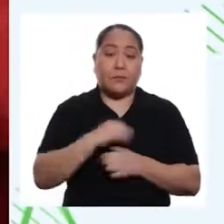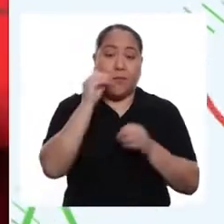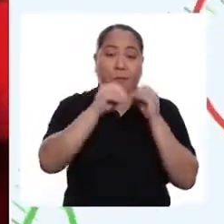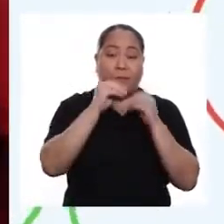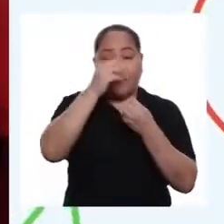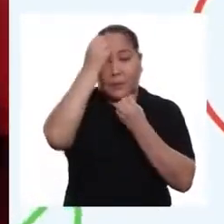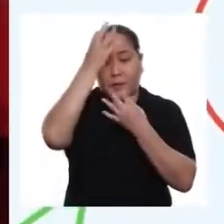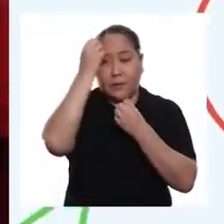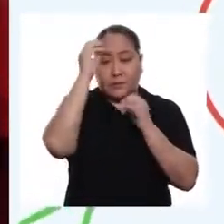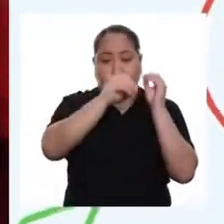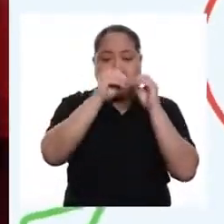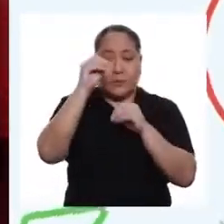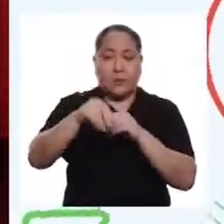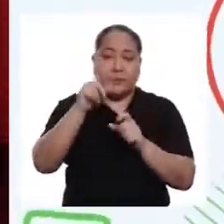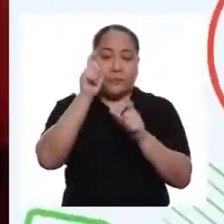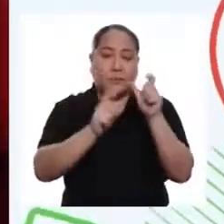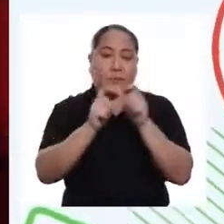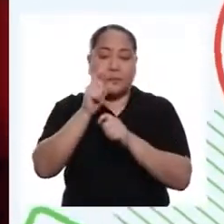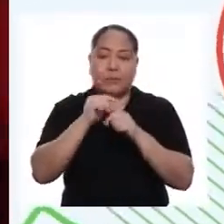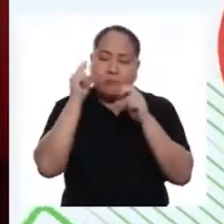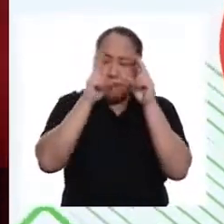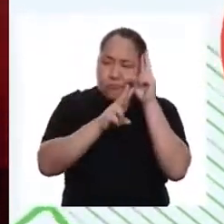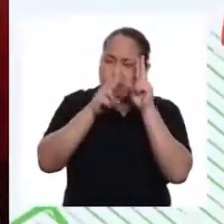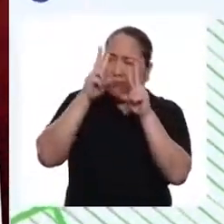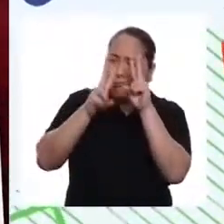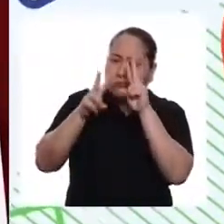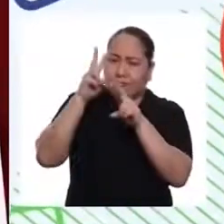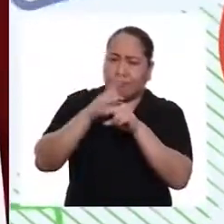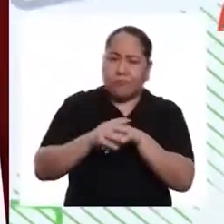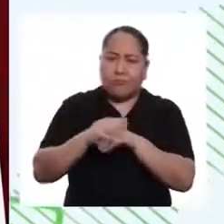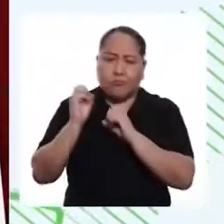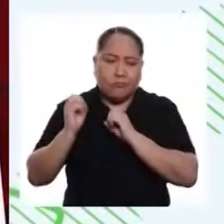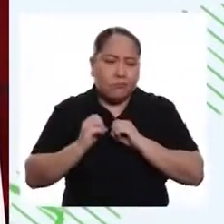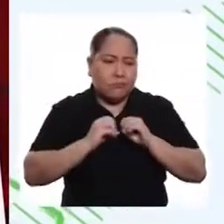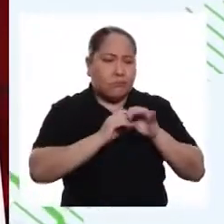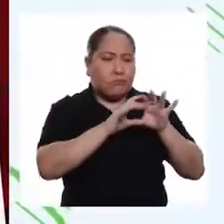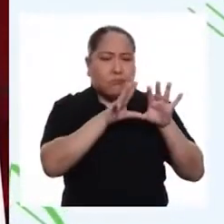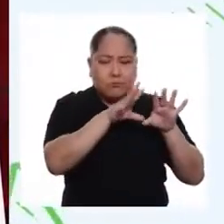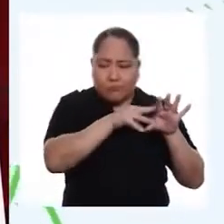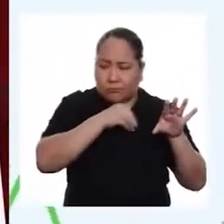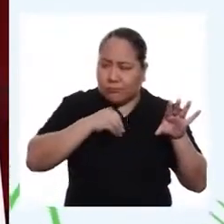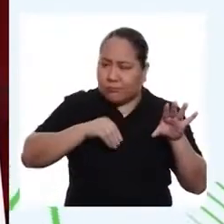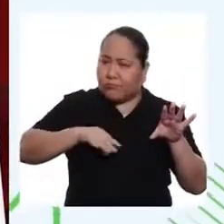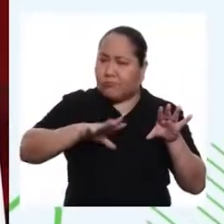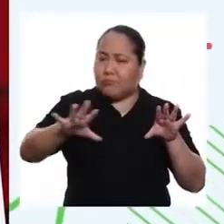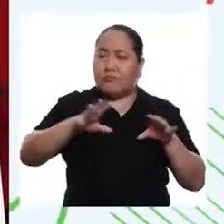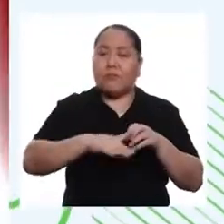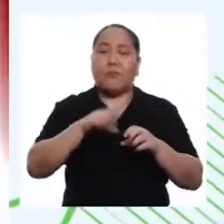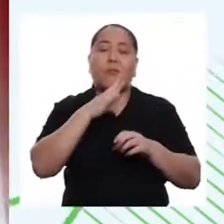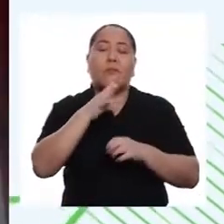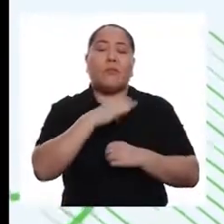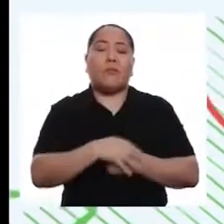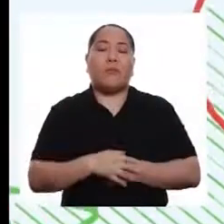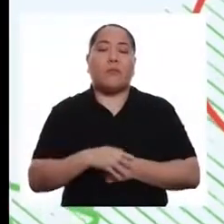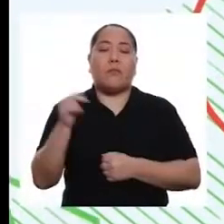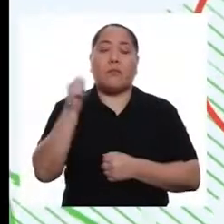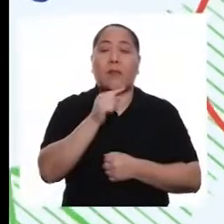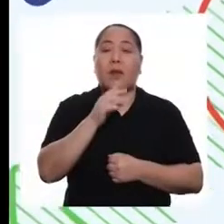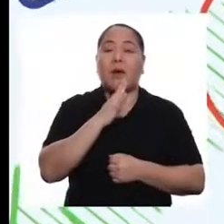ponen información que la gente va transmitiendo a través de la oralidad.